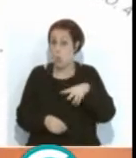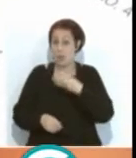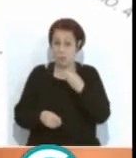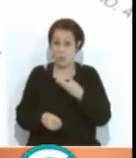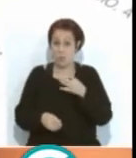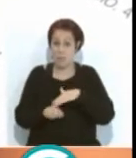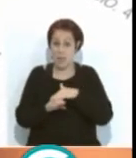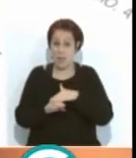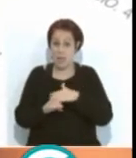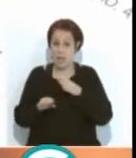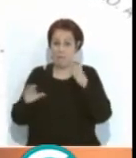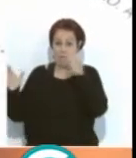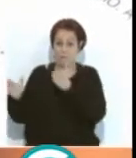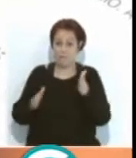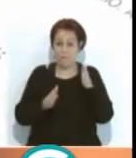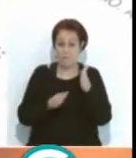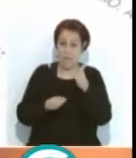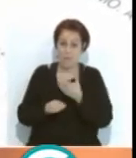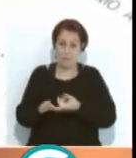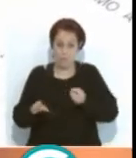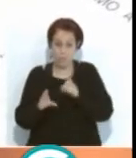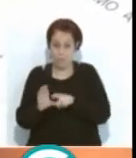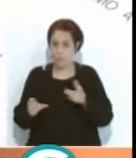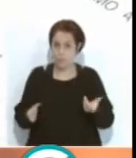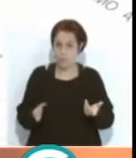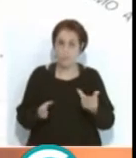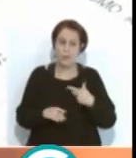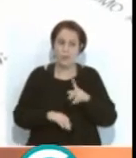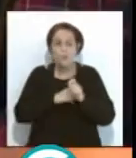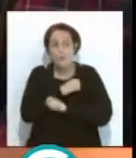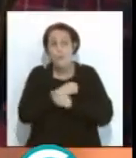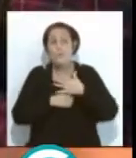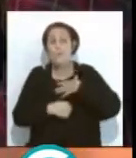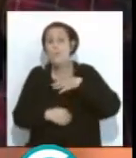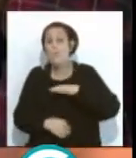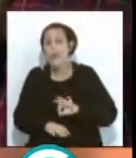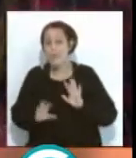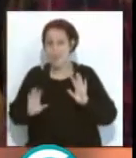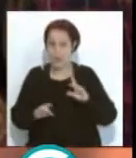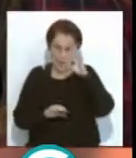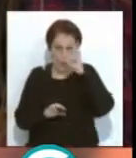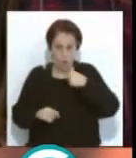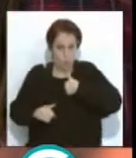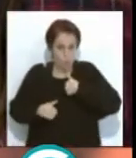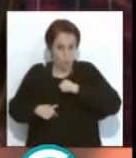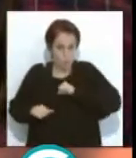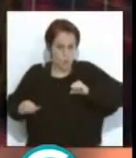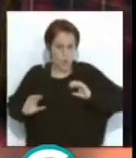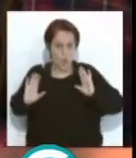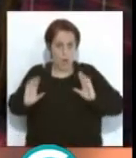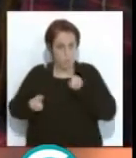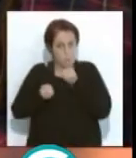pasar a la siguiente fase. Entonces yo creo que a lo mejor el truco puede estar en, creo yo, no sé, lo suelto ya